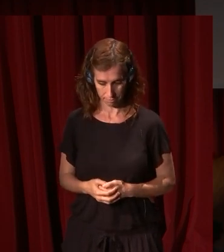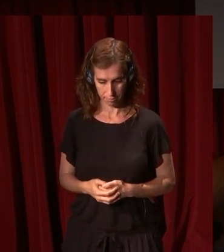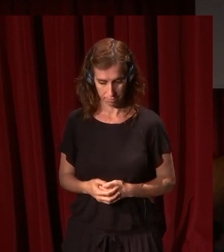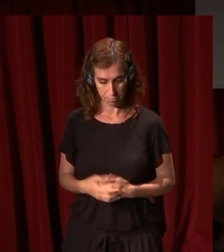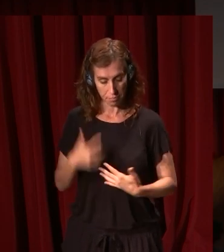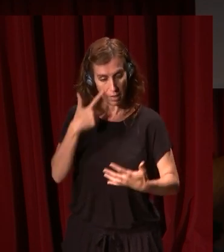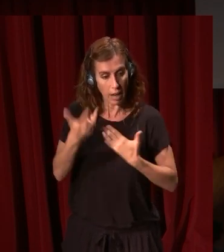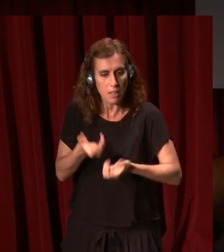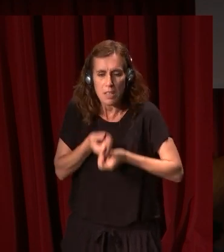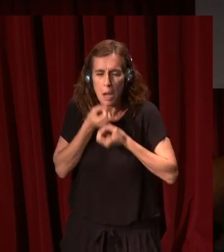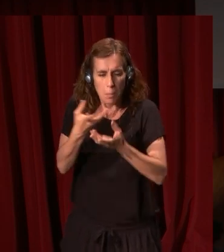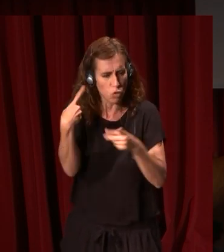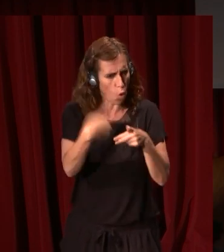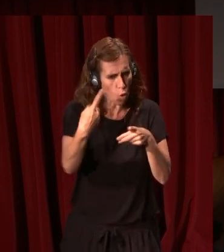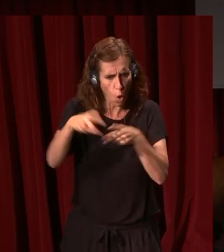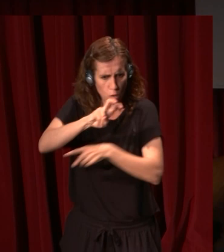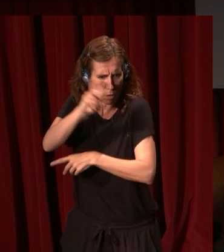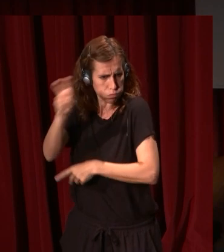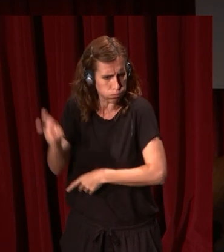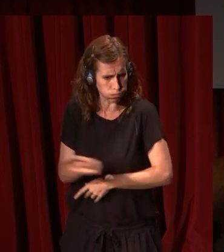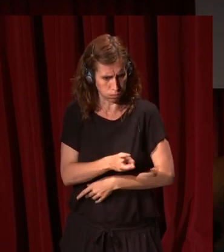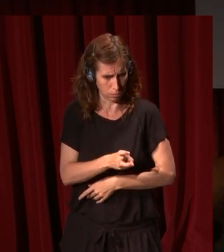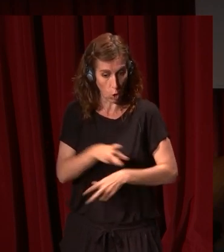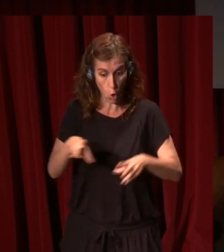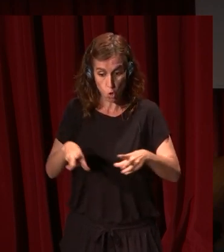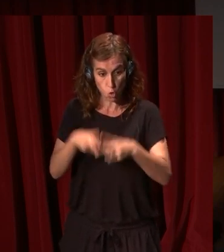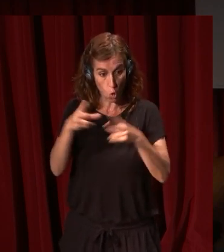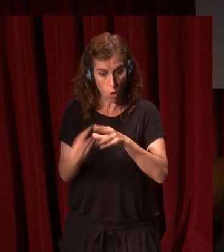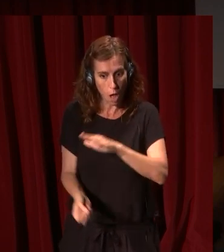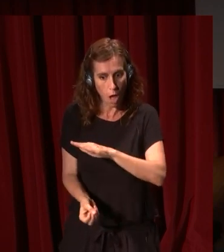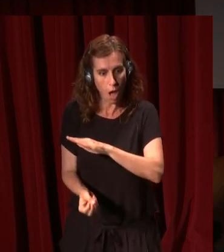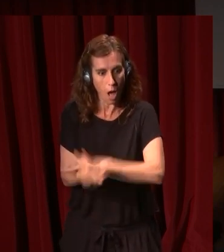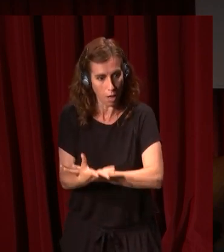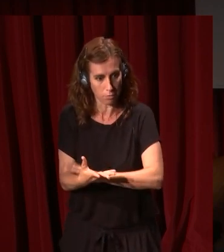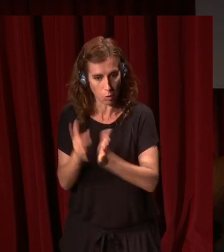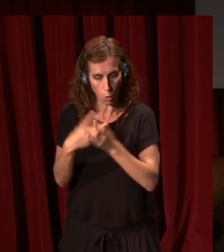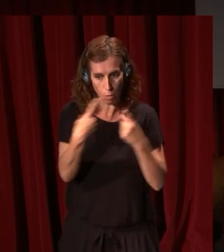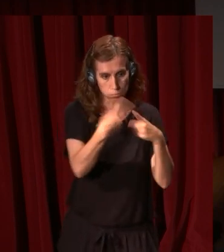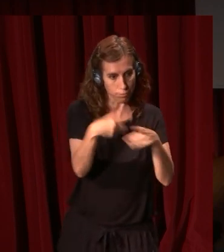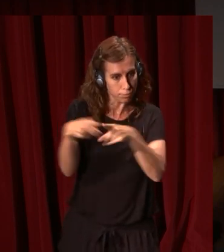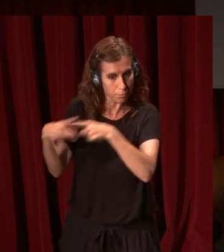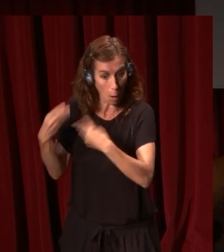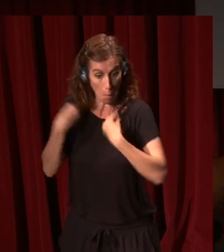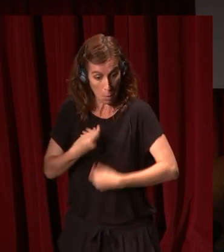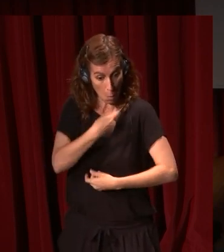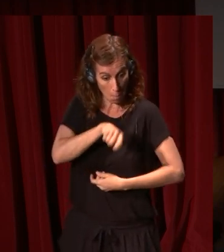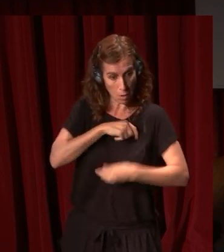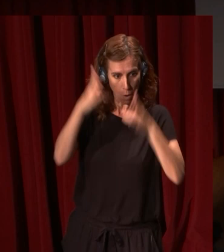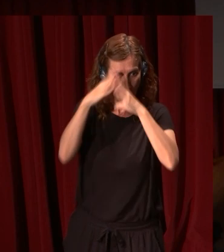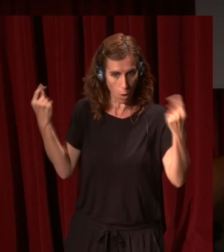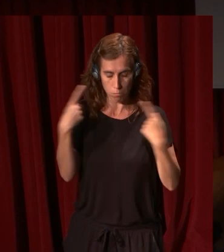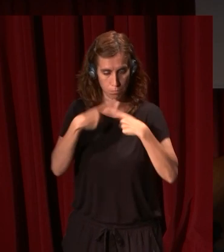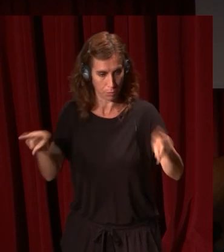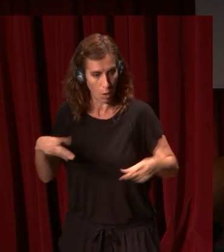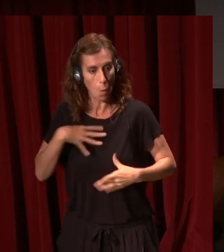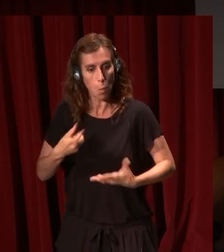expresión de muchas cosas y si lo producen sociedades que se están empezando a hacer muy diferentes como la española y la holandesa puede ser